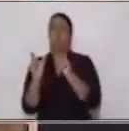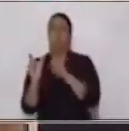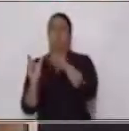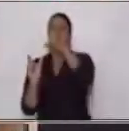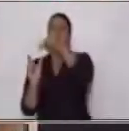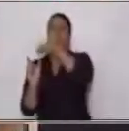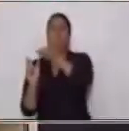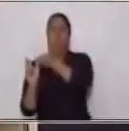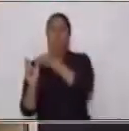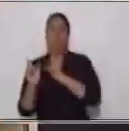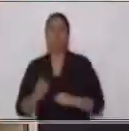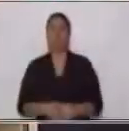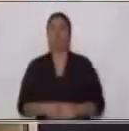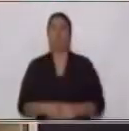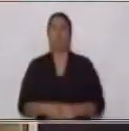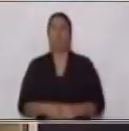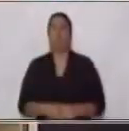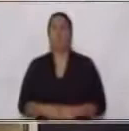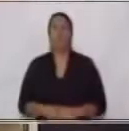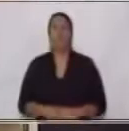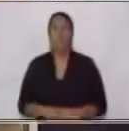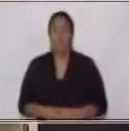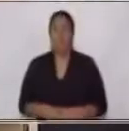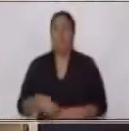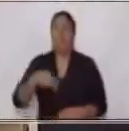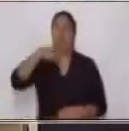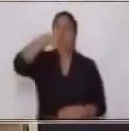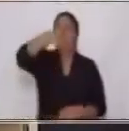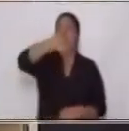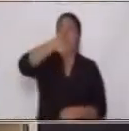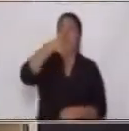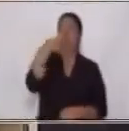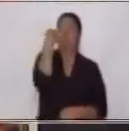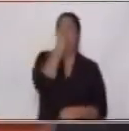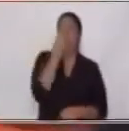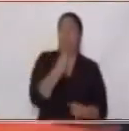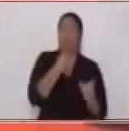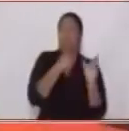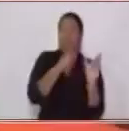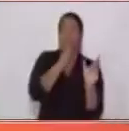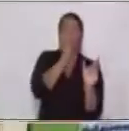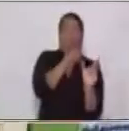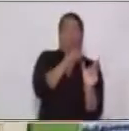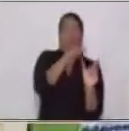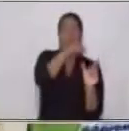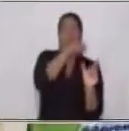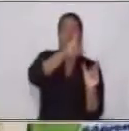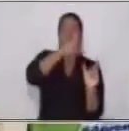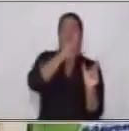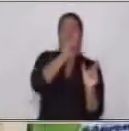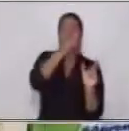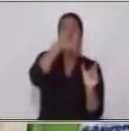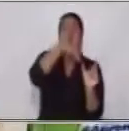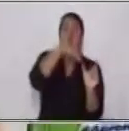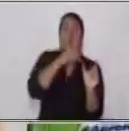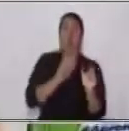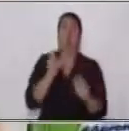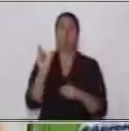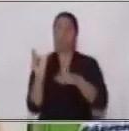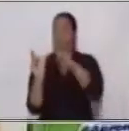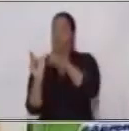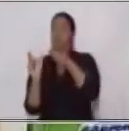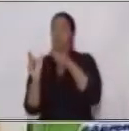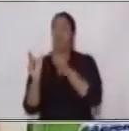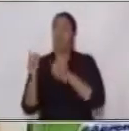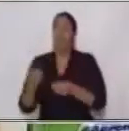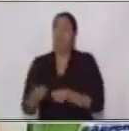envió envió acá esta palabra corresponde al núcleo del predicado.